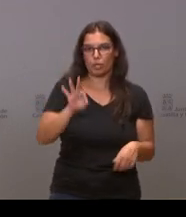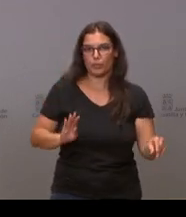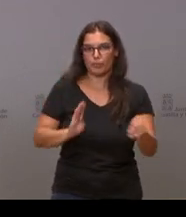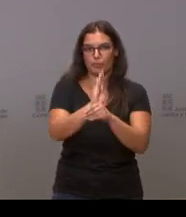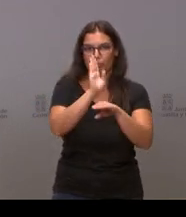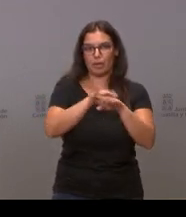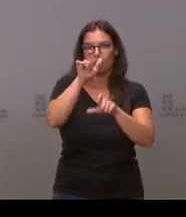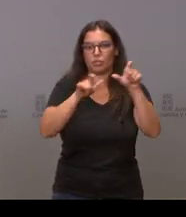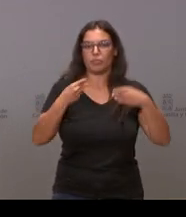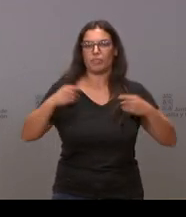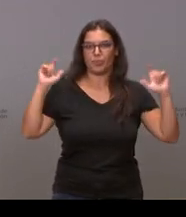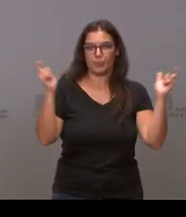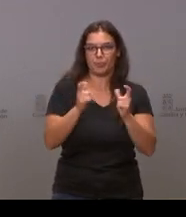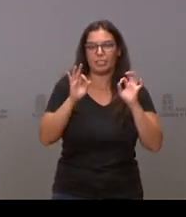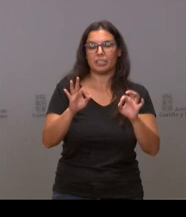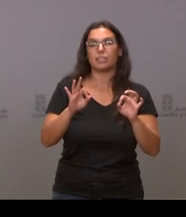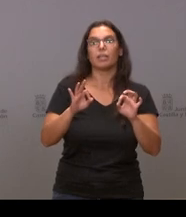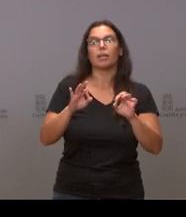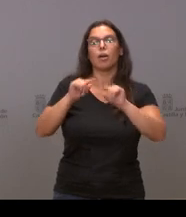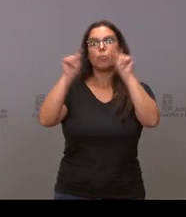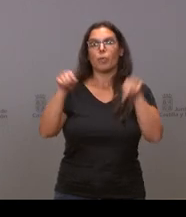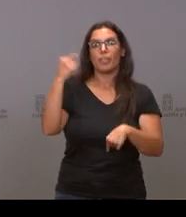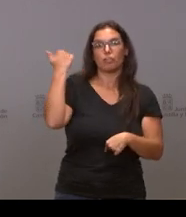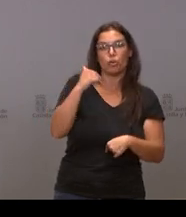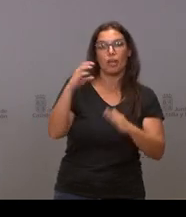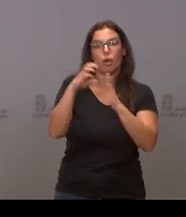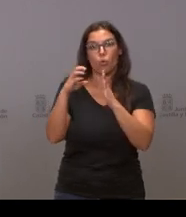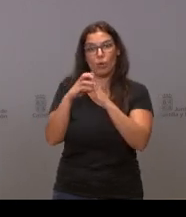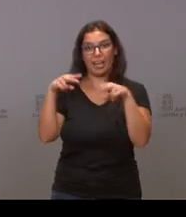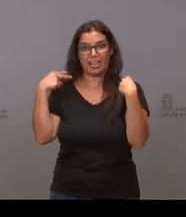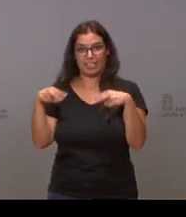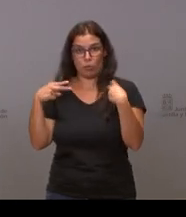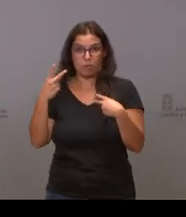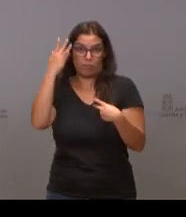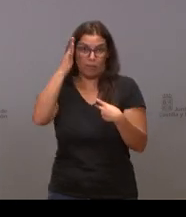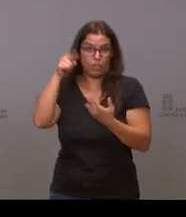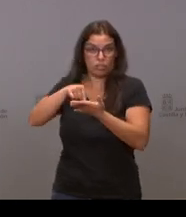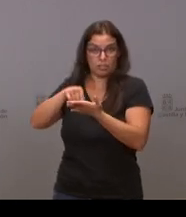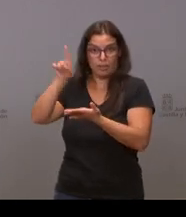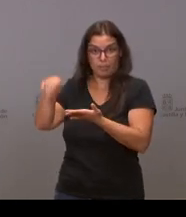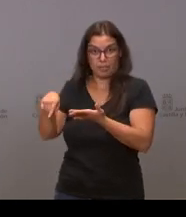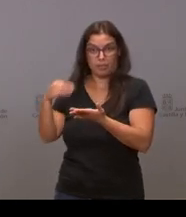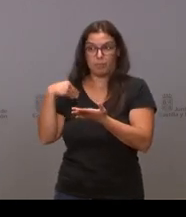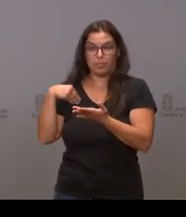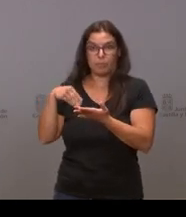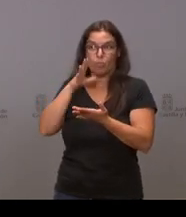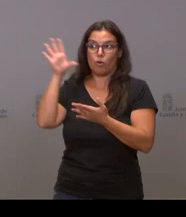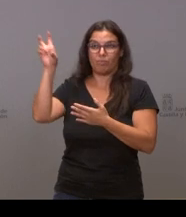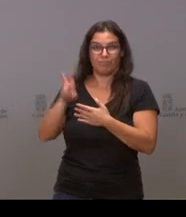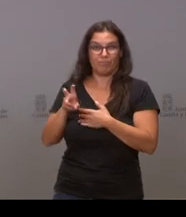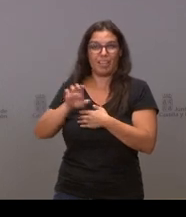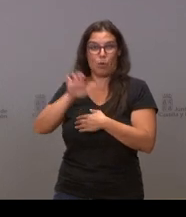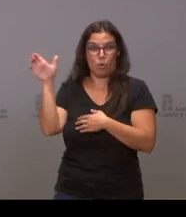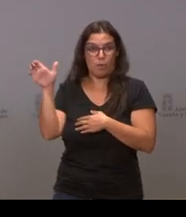despoblación en las provincias de Soria, Cuenca y Teruel, que supongo que también es una de las reclamaciones que están encima de las mesas y que tienen ese margen de